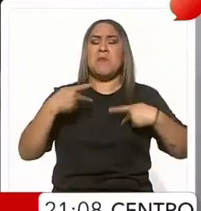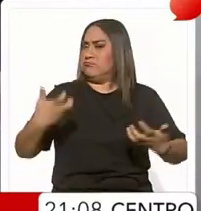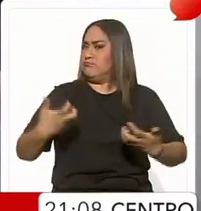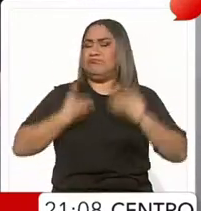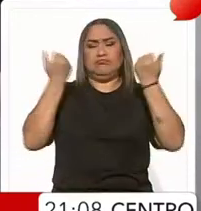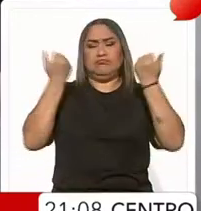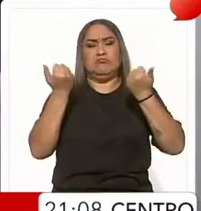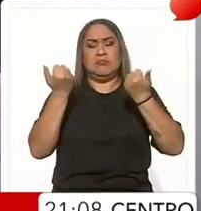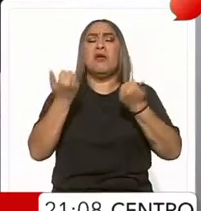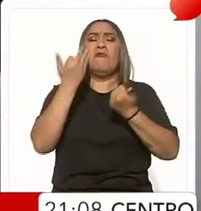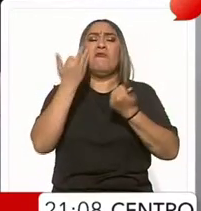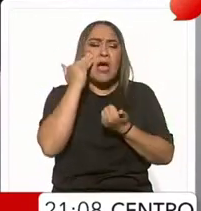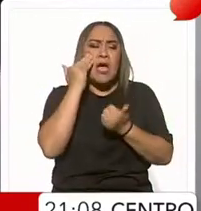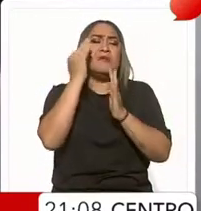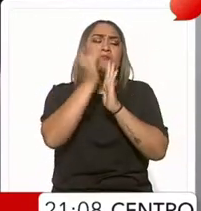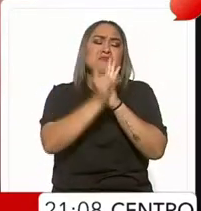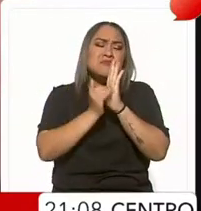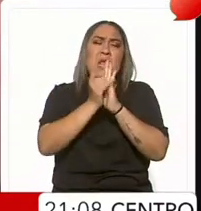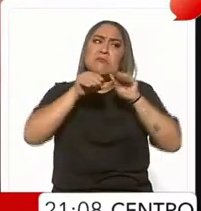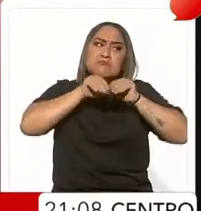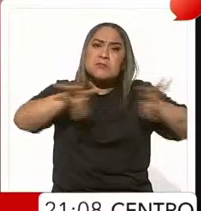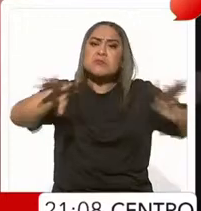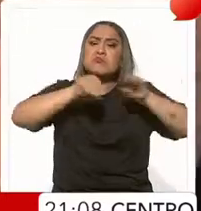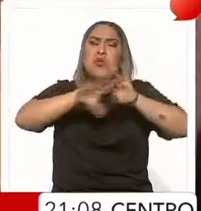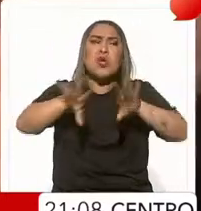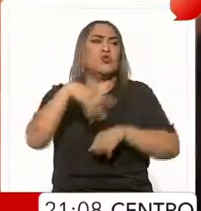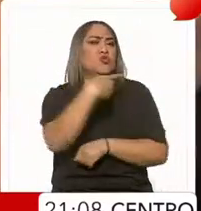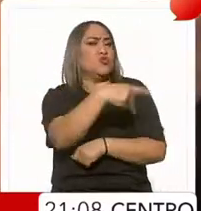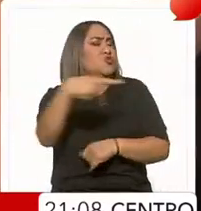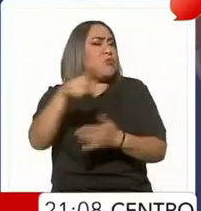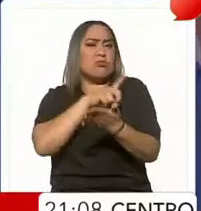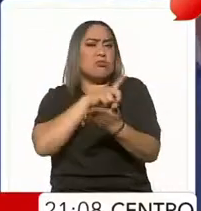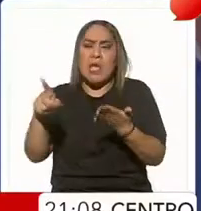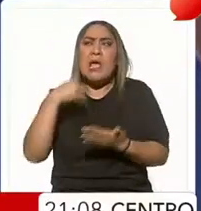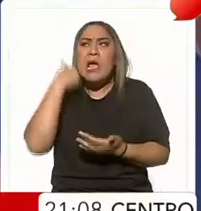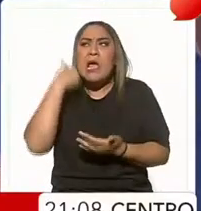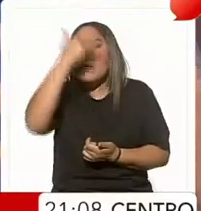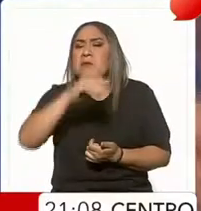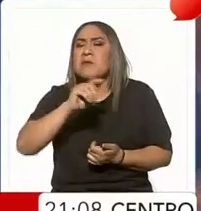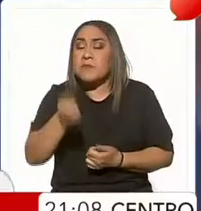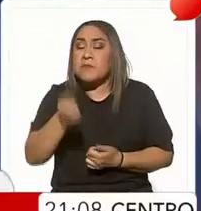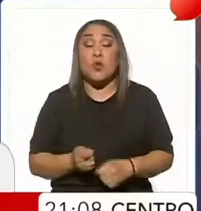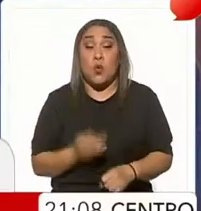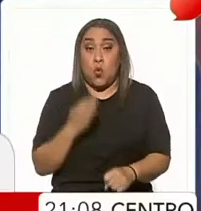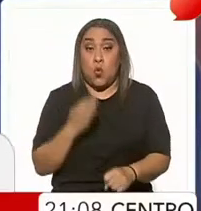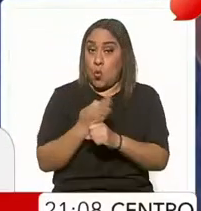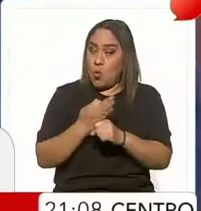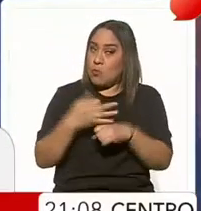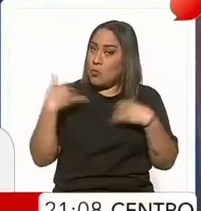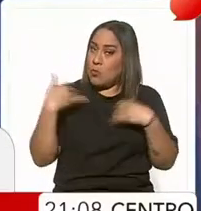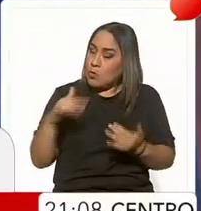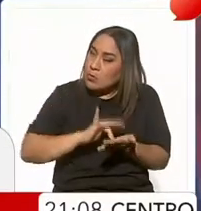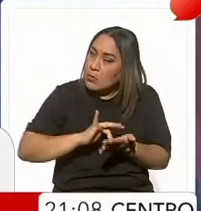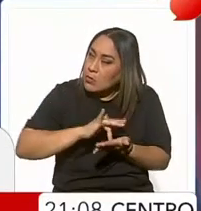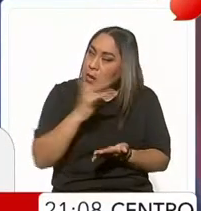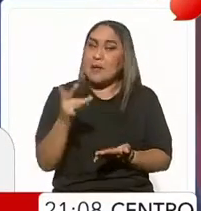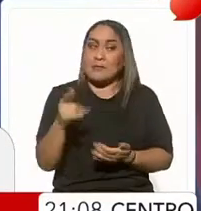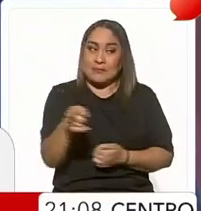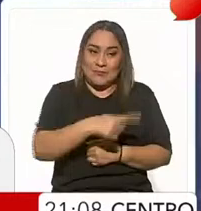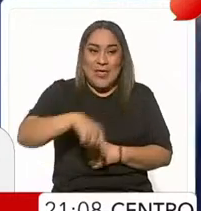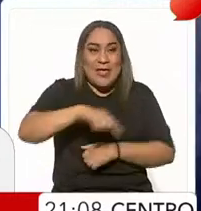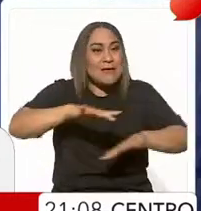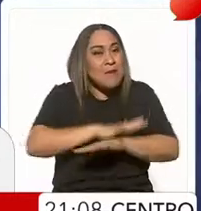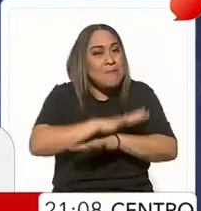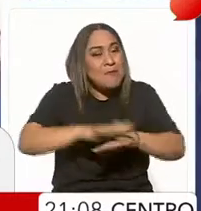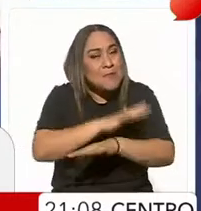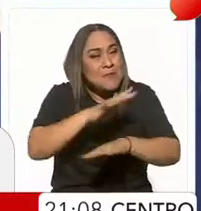redes sociales y hace valer su derecho de réplica. Lo extraordinario de este movimiento que